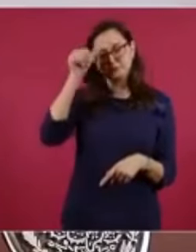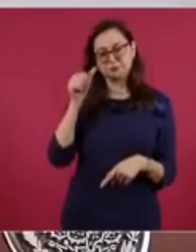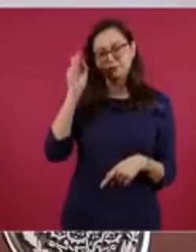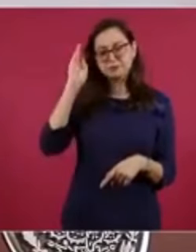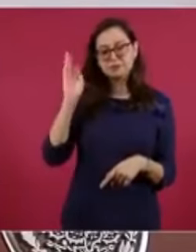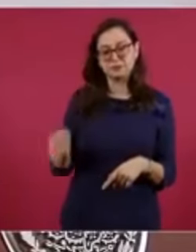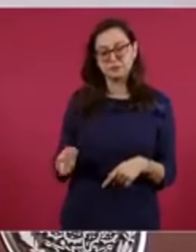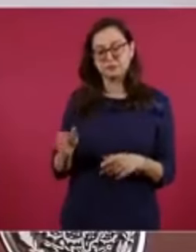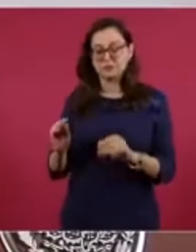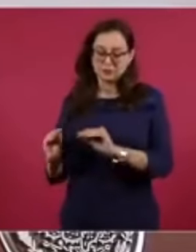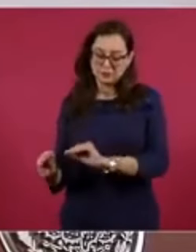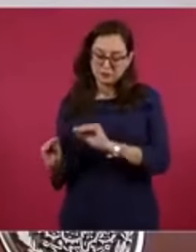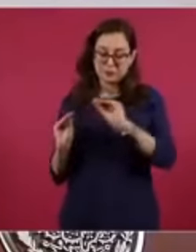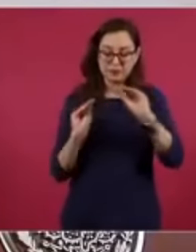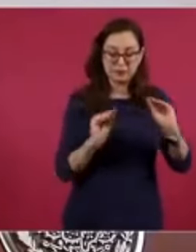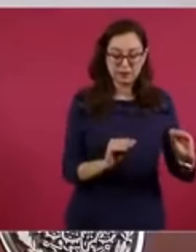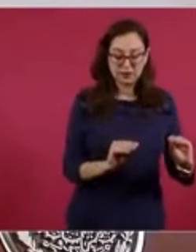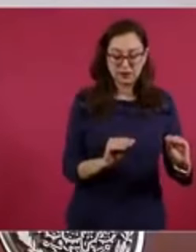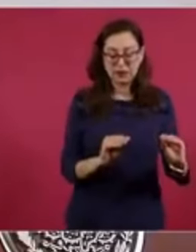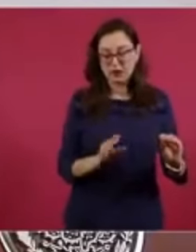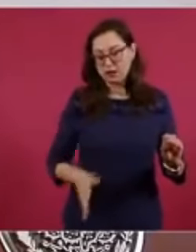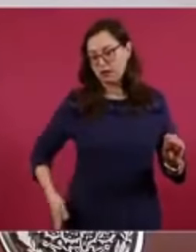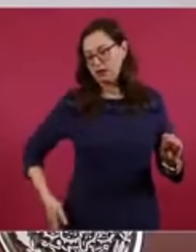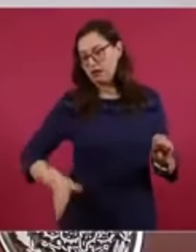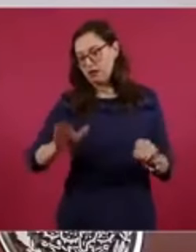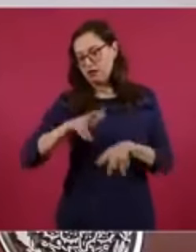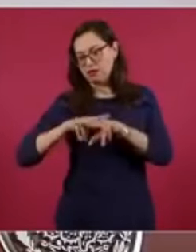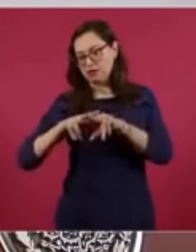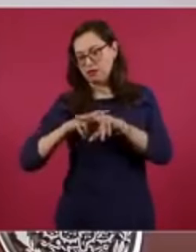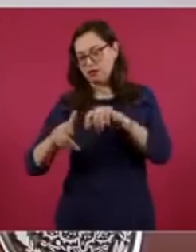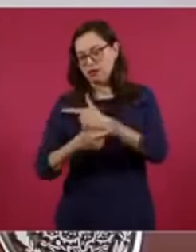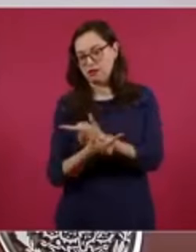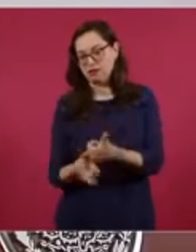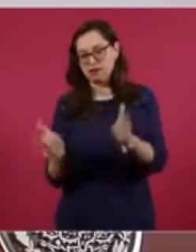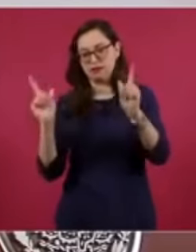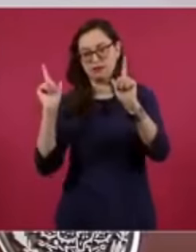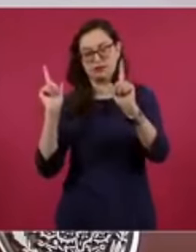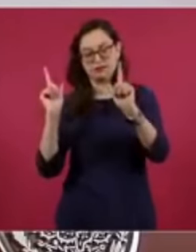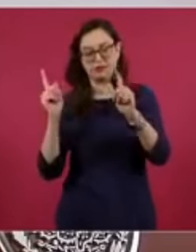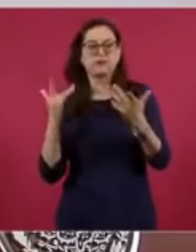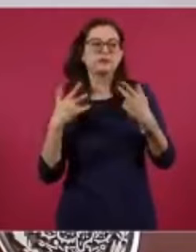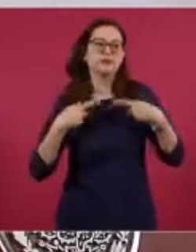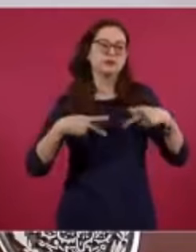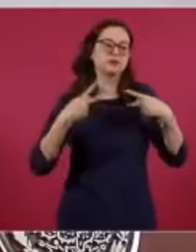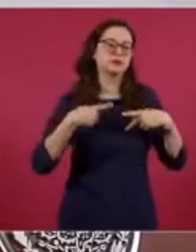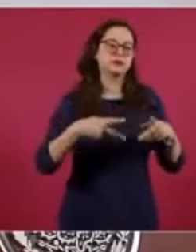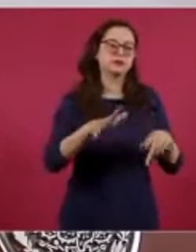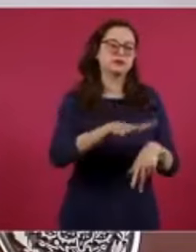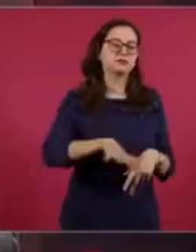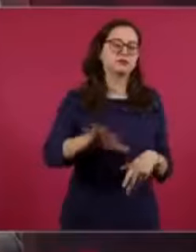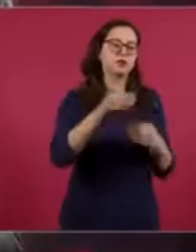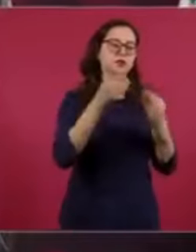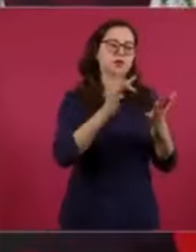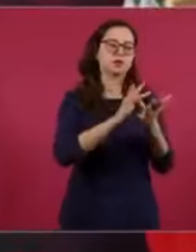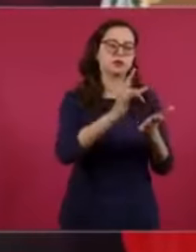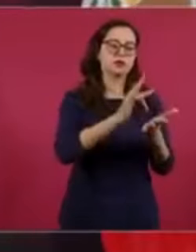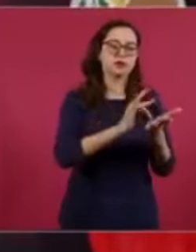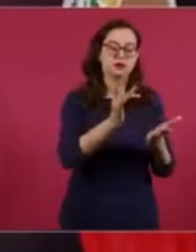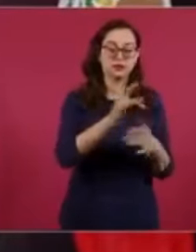operando